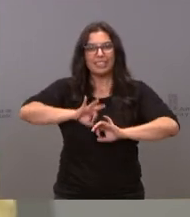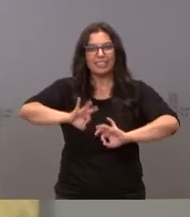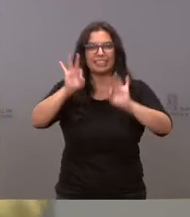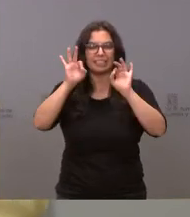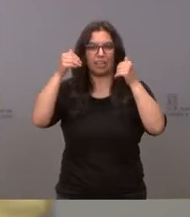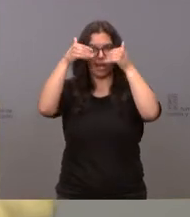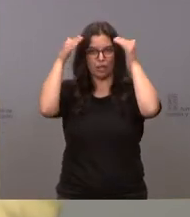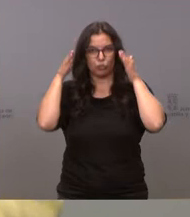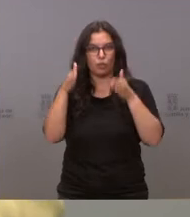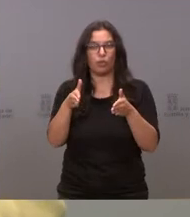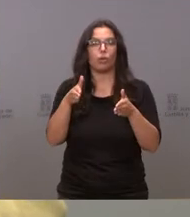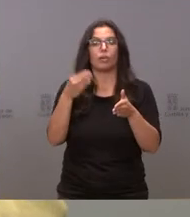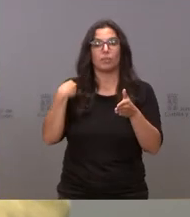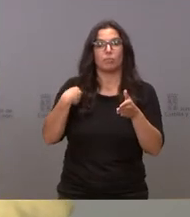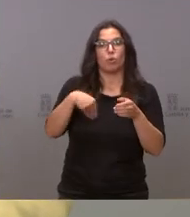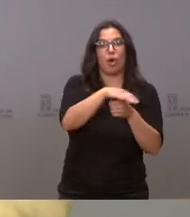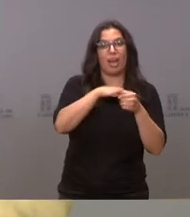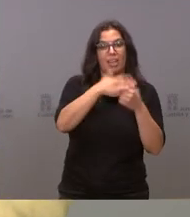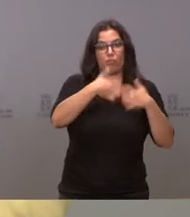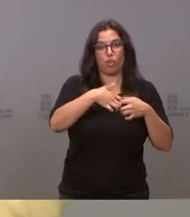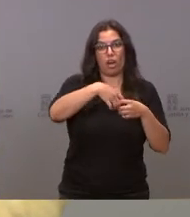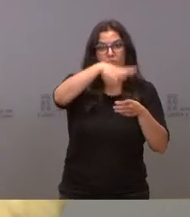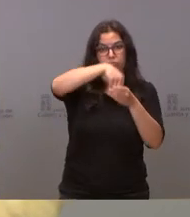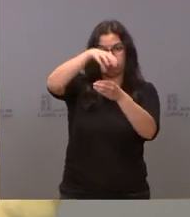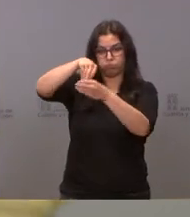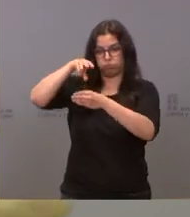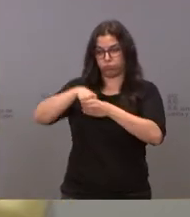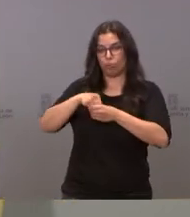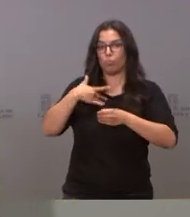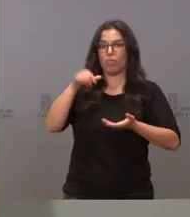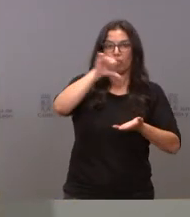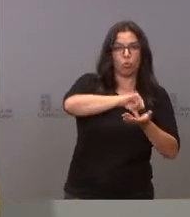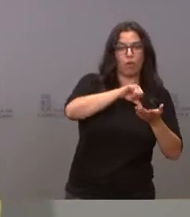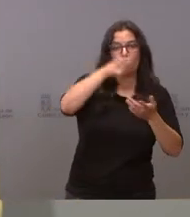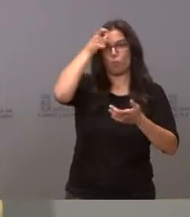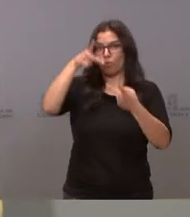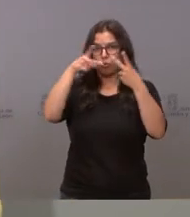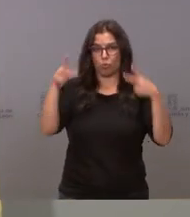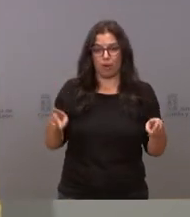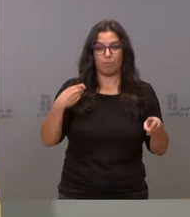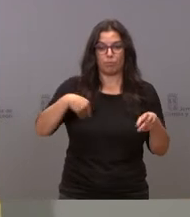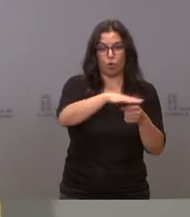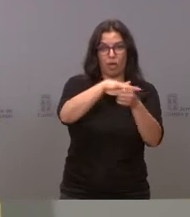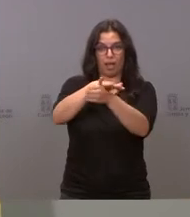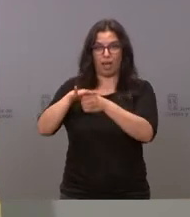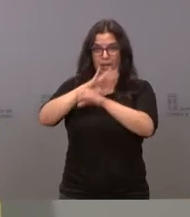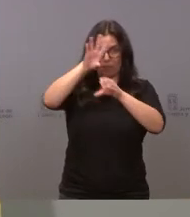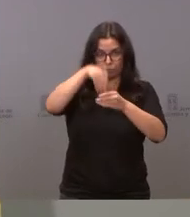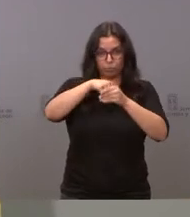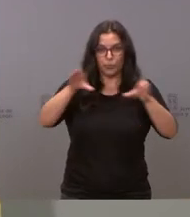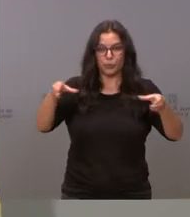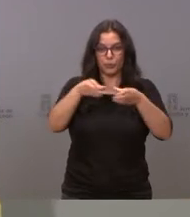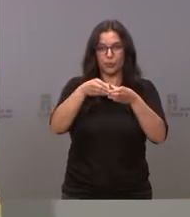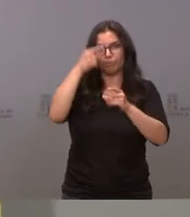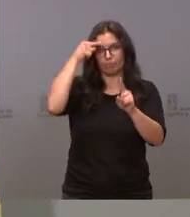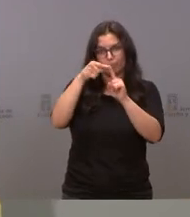por una o varias áreas funcionales, que pueden ser tanto urbanas como rurales. El objetivo sigue siendo el